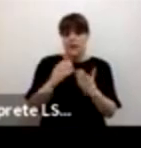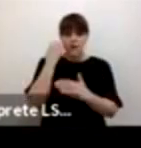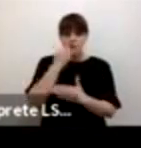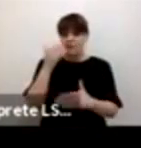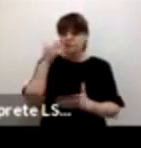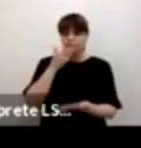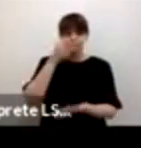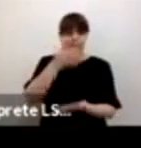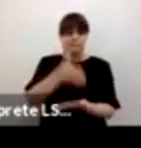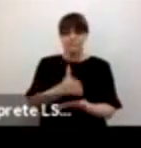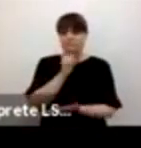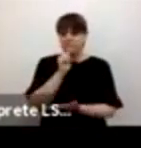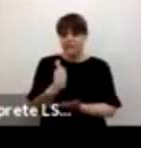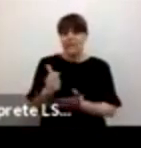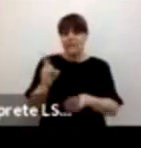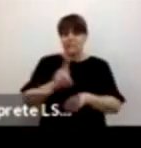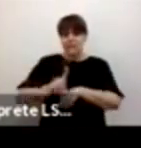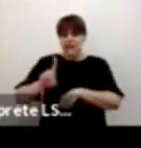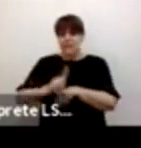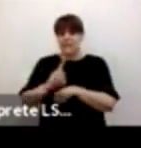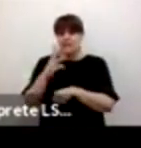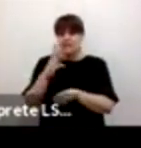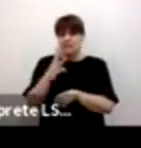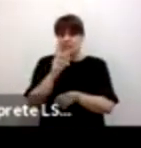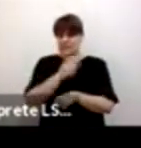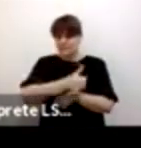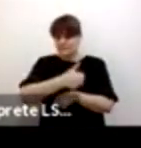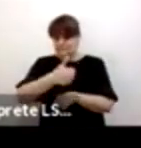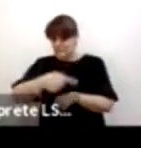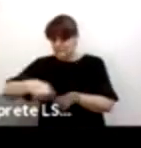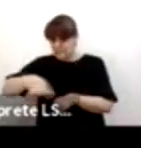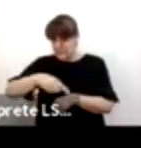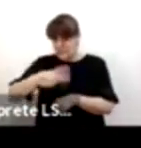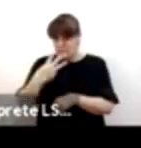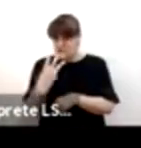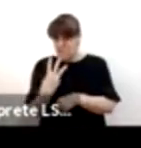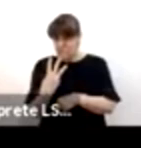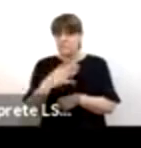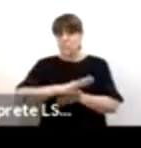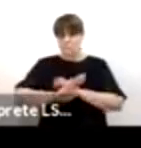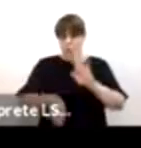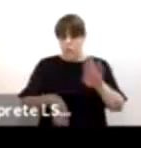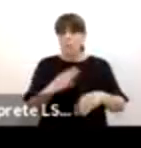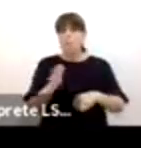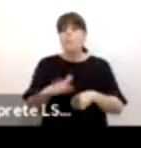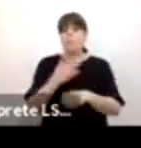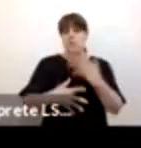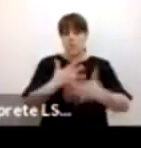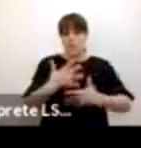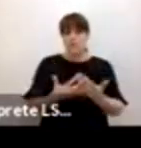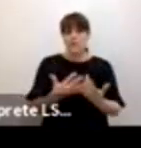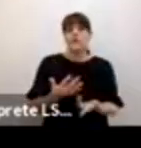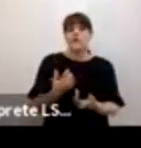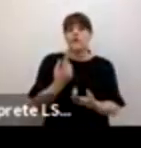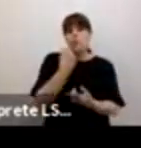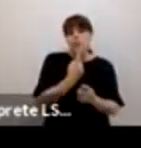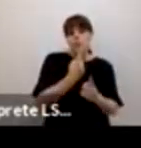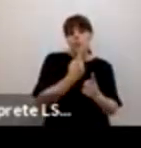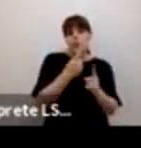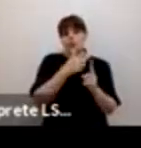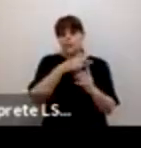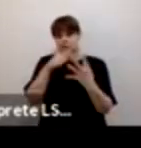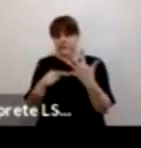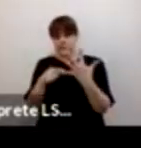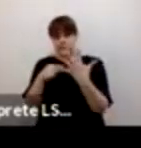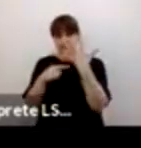día mueren 3 de ellos víctimas de violencia una de cada 5 personas desaparecidas pertenece a este sector de población y cada 30